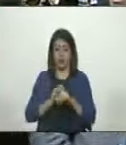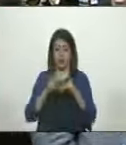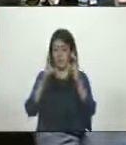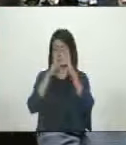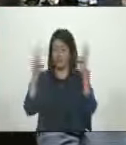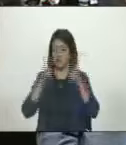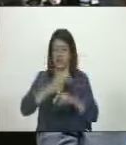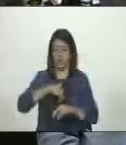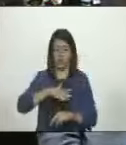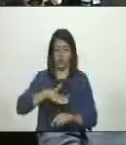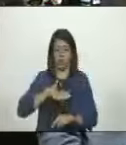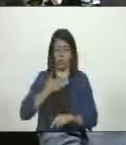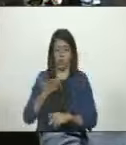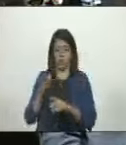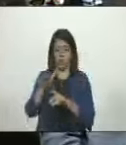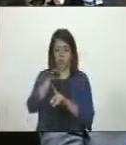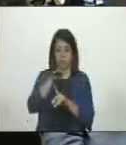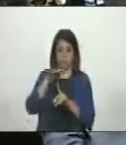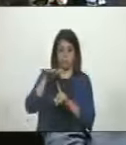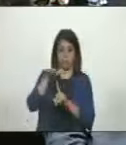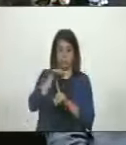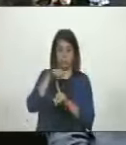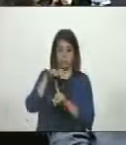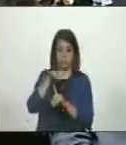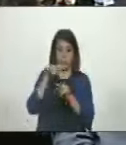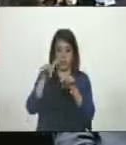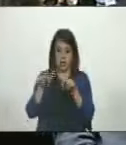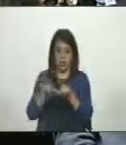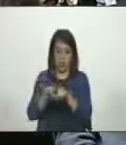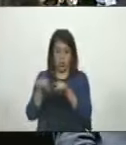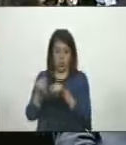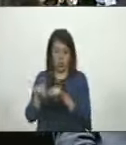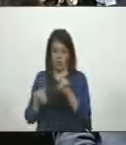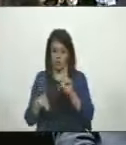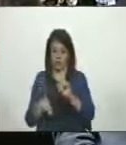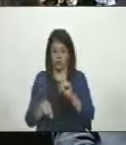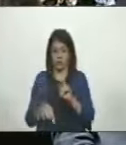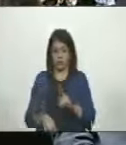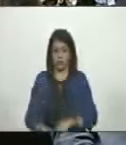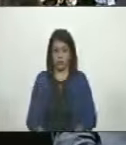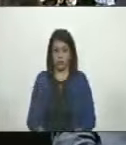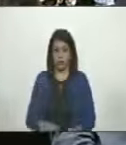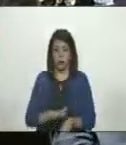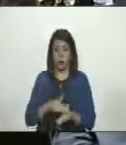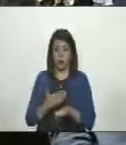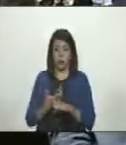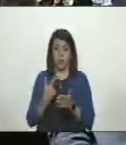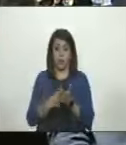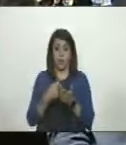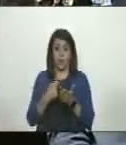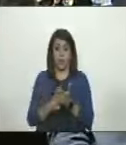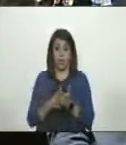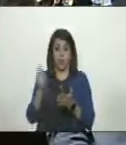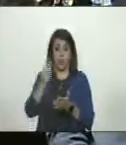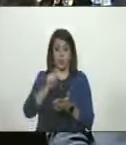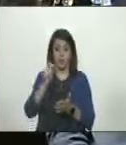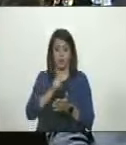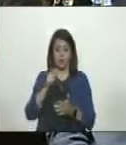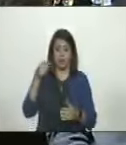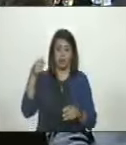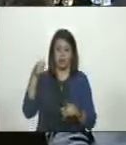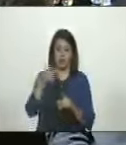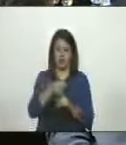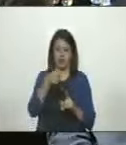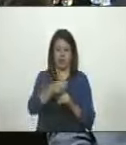que nosotros no podemos estar manipulando de esta manera. Porque los salarios han sido golpeados de manera brutal